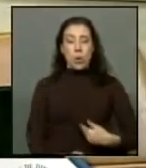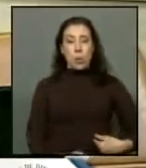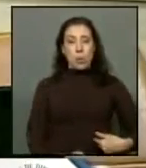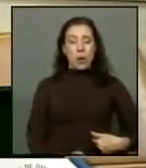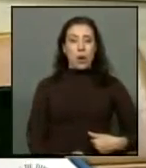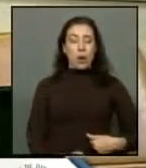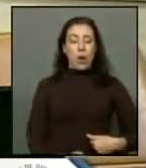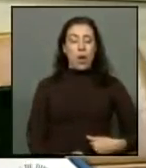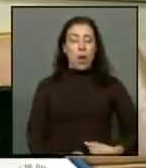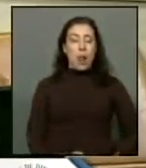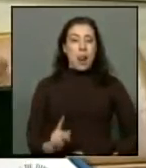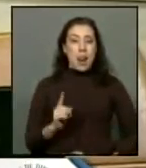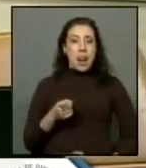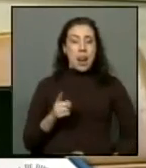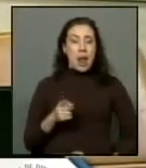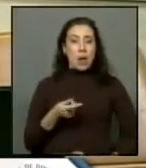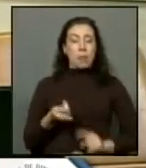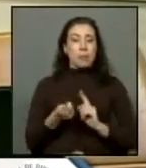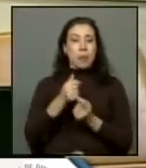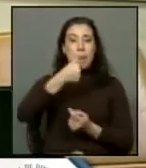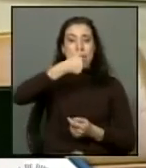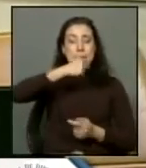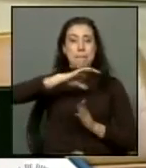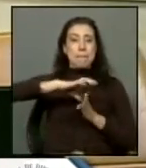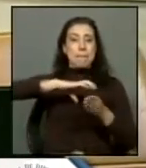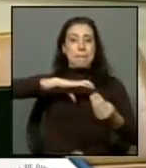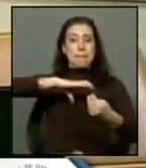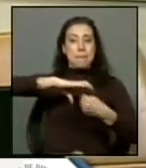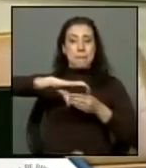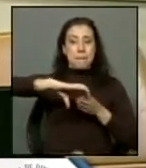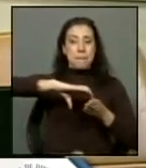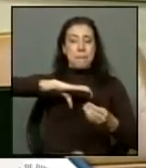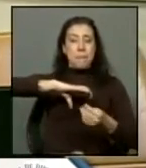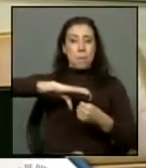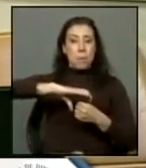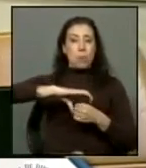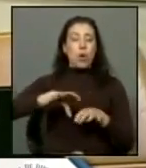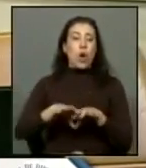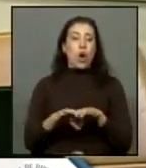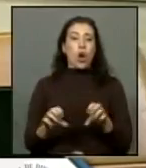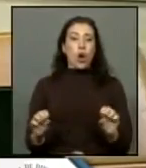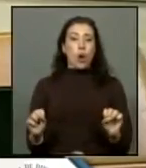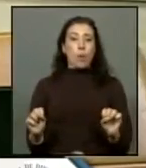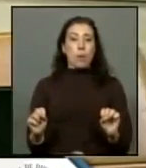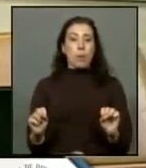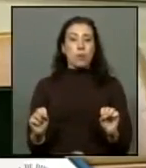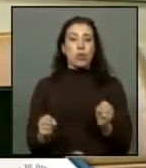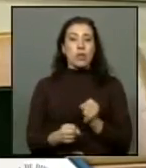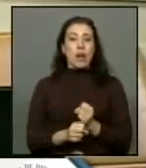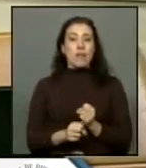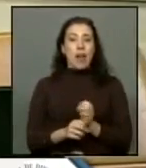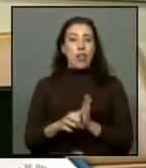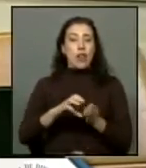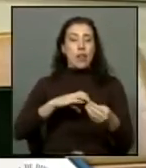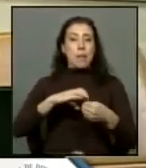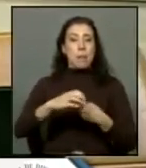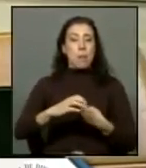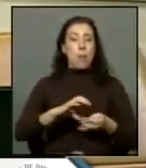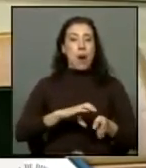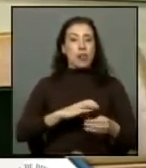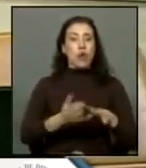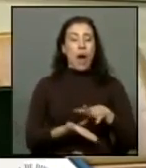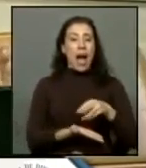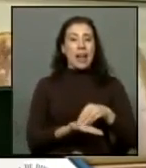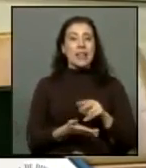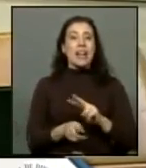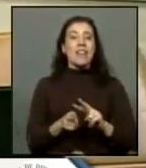Presidente Lagos en el proceso de privatización de los puertos en donde se comprometió a los trabajadores portuarios de Arica que